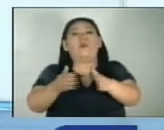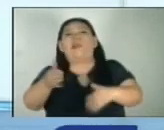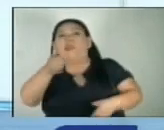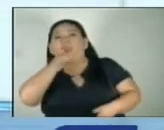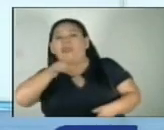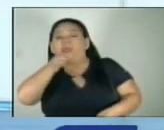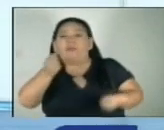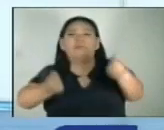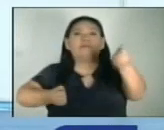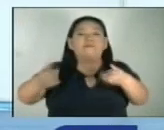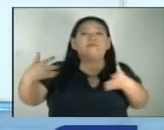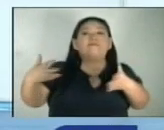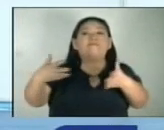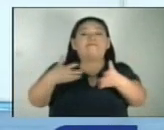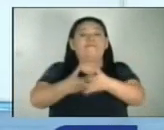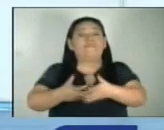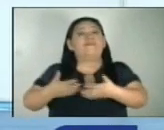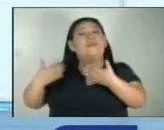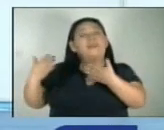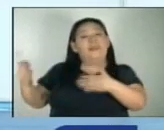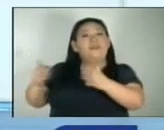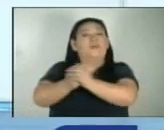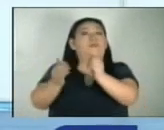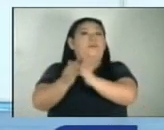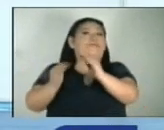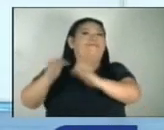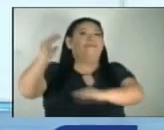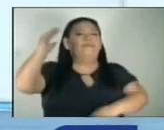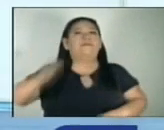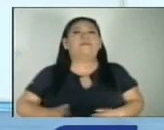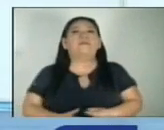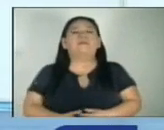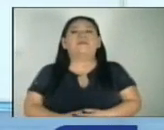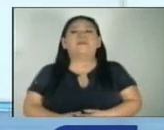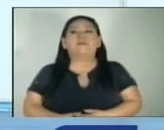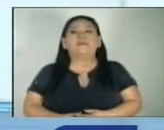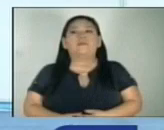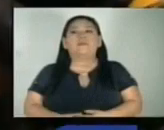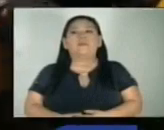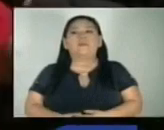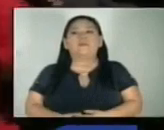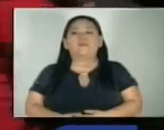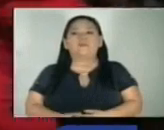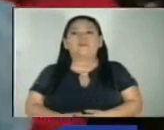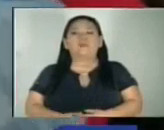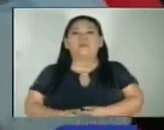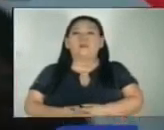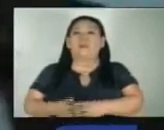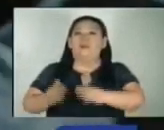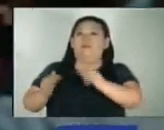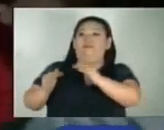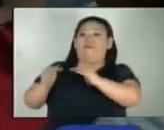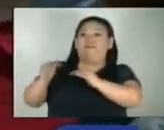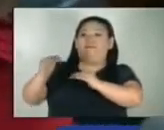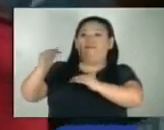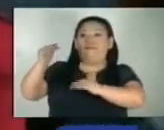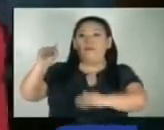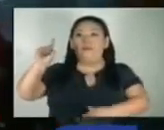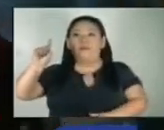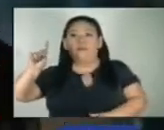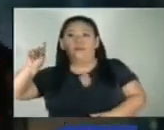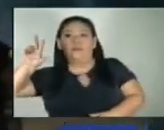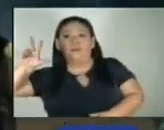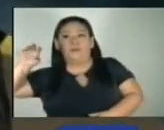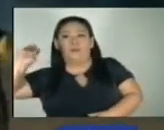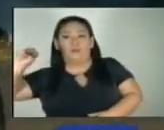Los efectos del alcohol encabezan el balance de protección civil. Un aumento del 130%